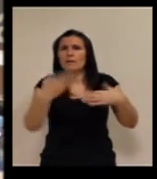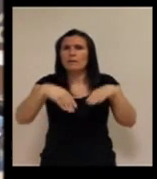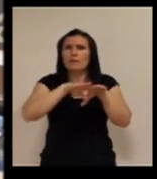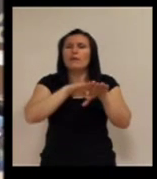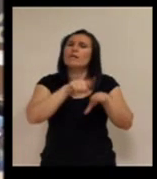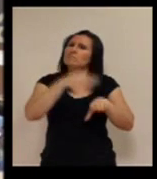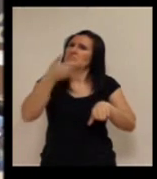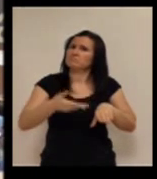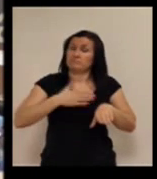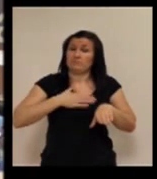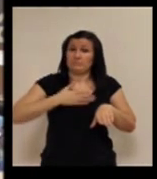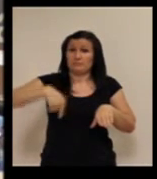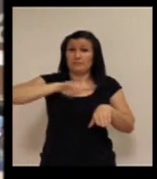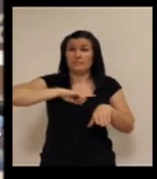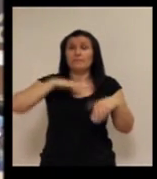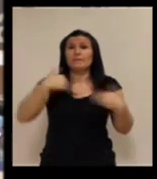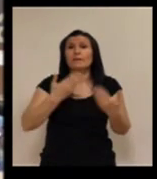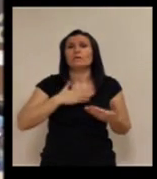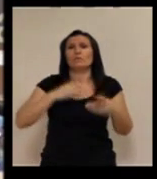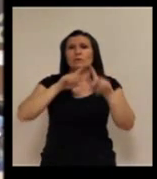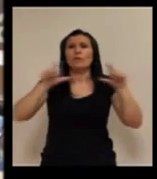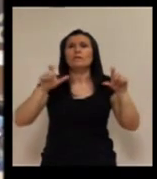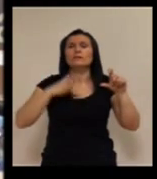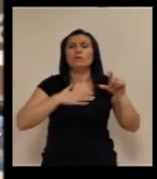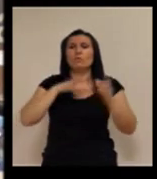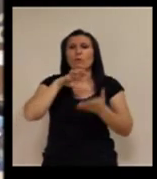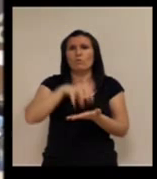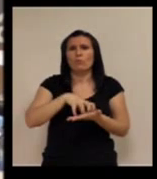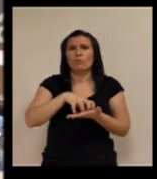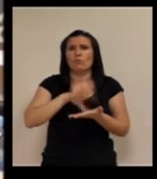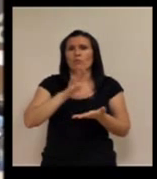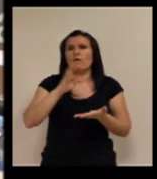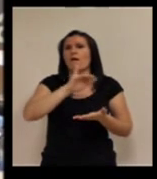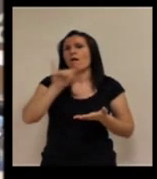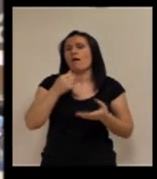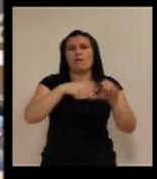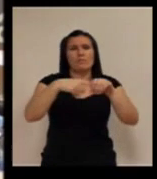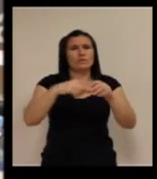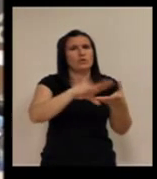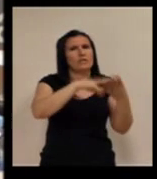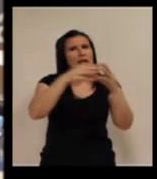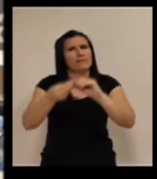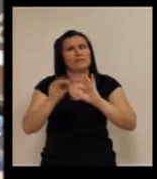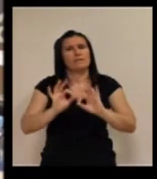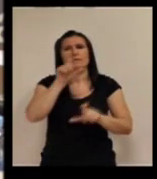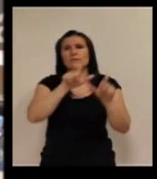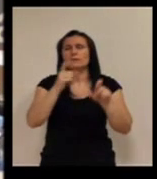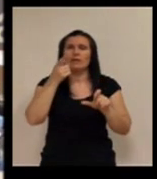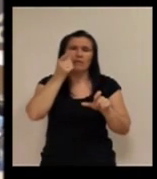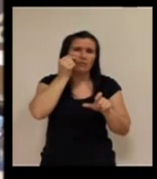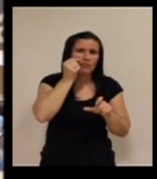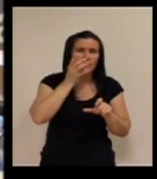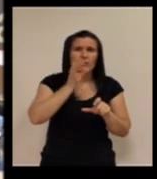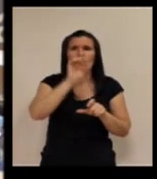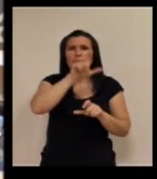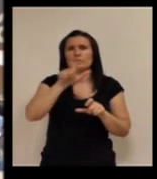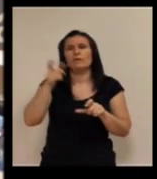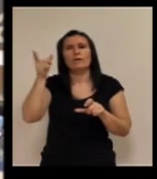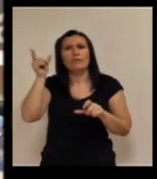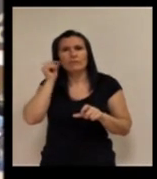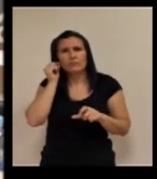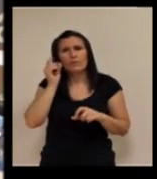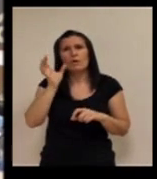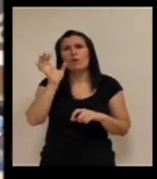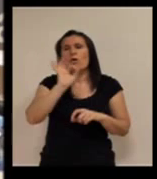importante, ¿vale? Entonces, en nuestro centro sí que tenemos, bueno, pues los puestos adaptados, como os digo, para déficit visual, para déficit